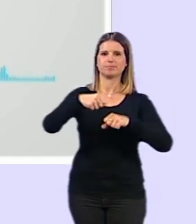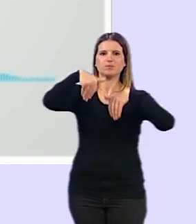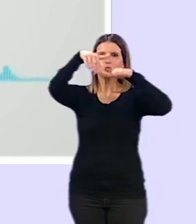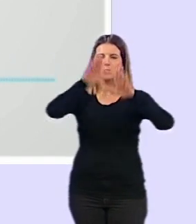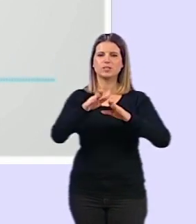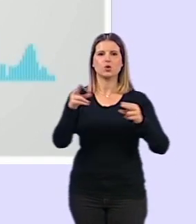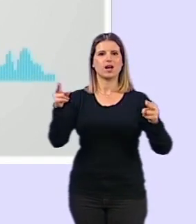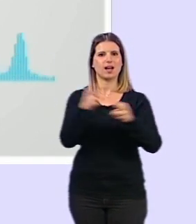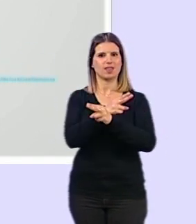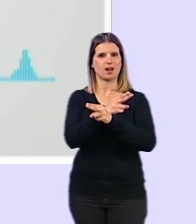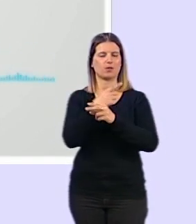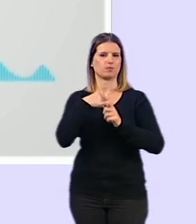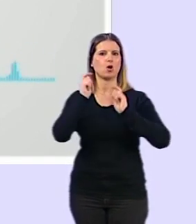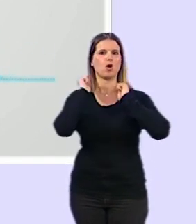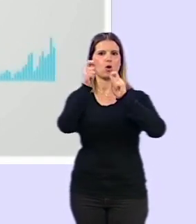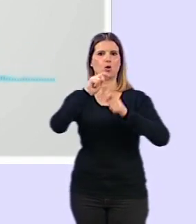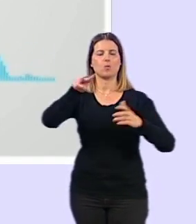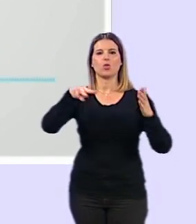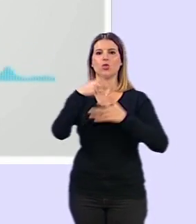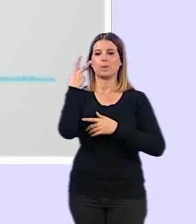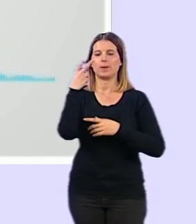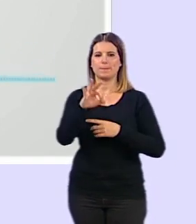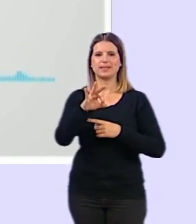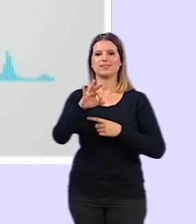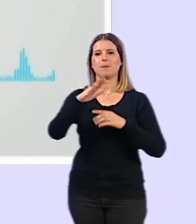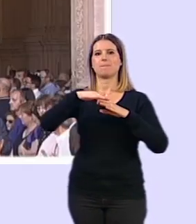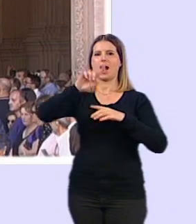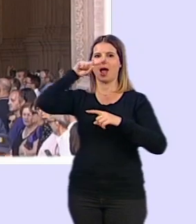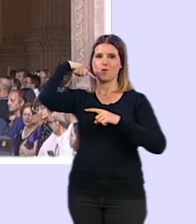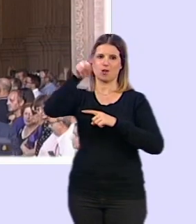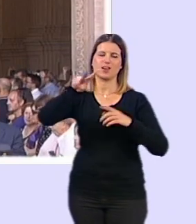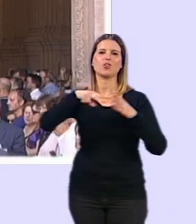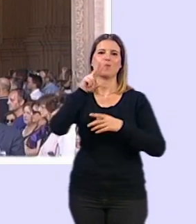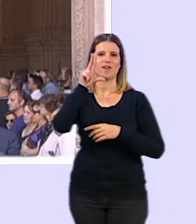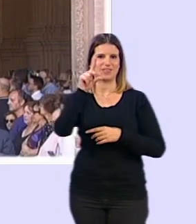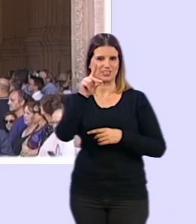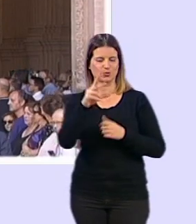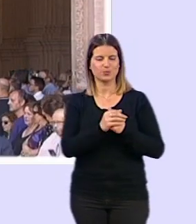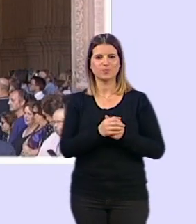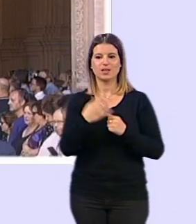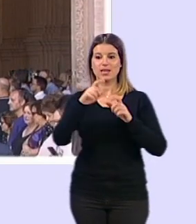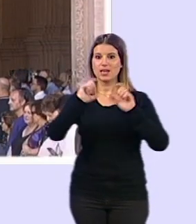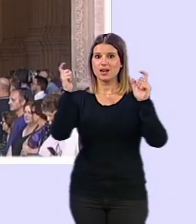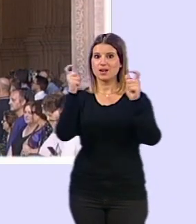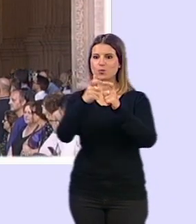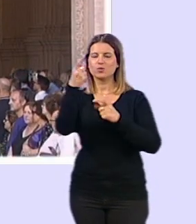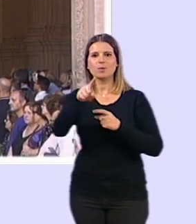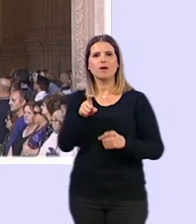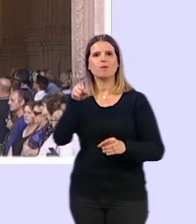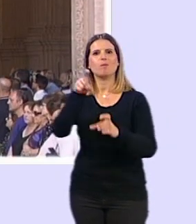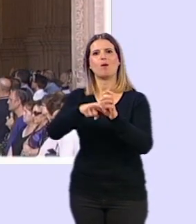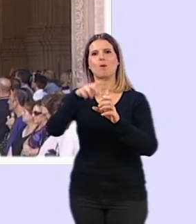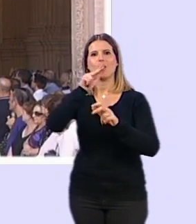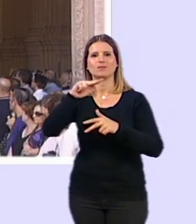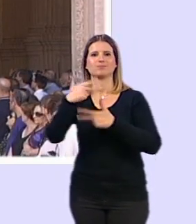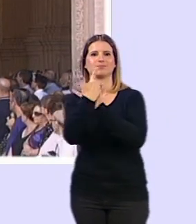cancelación del Corpus 2020 y será Corpus 2021, si Dios quiere. En la reunión, en la que también ha participado de forma telemática